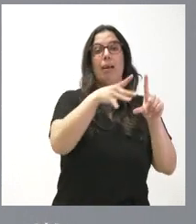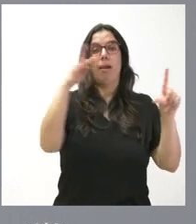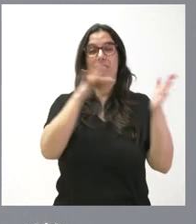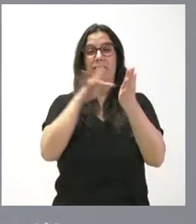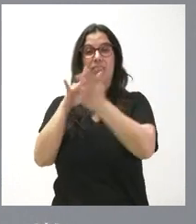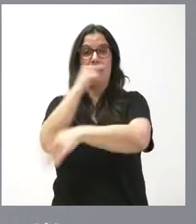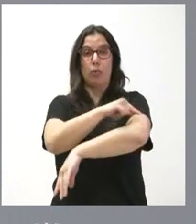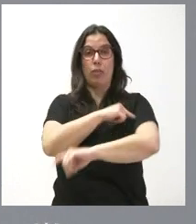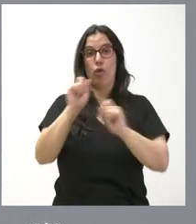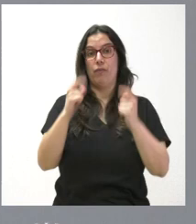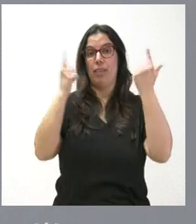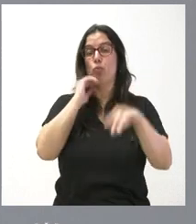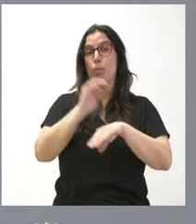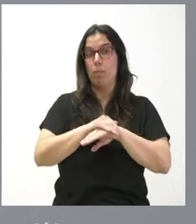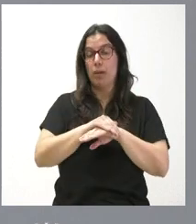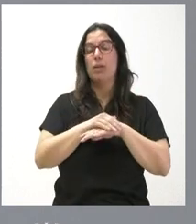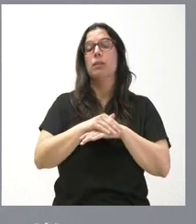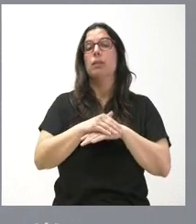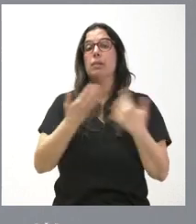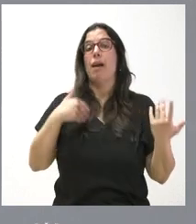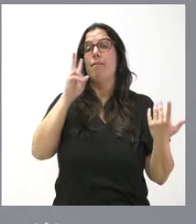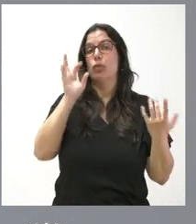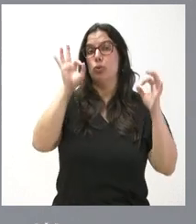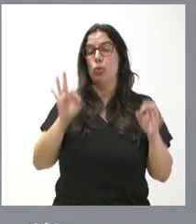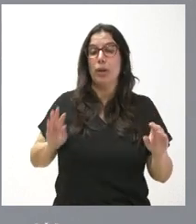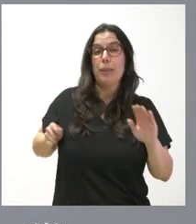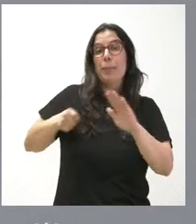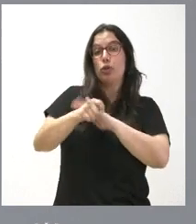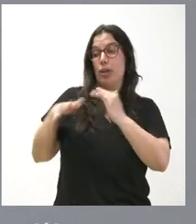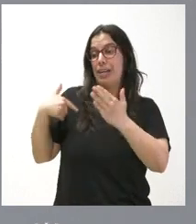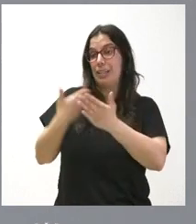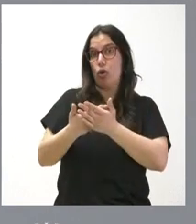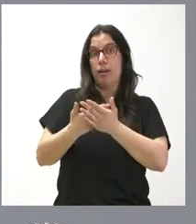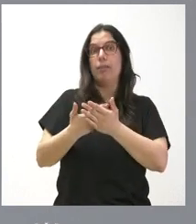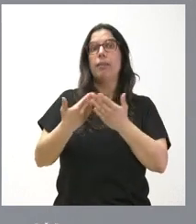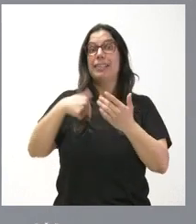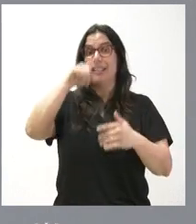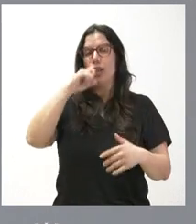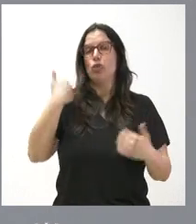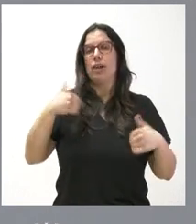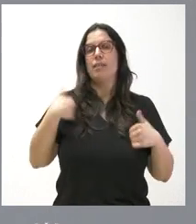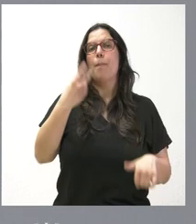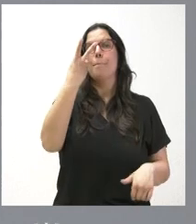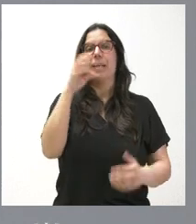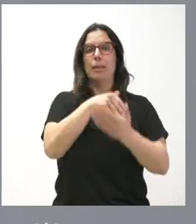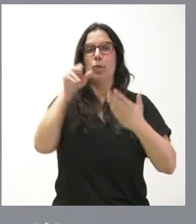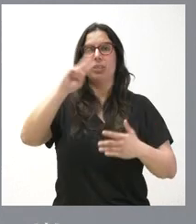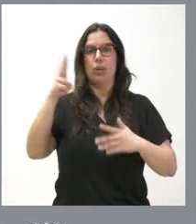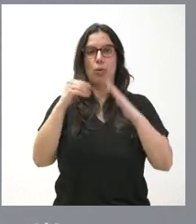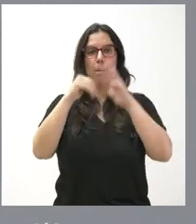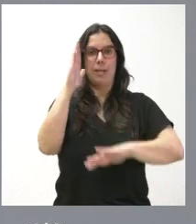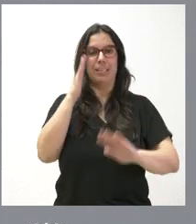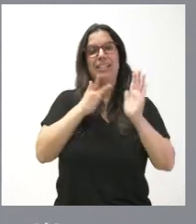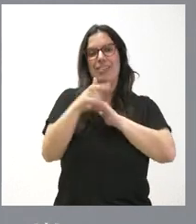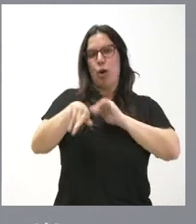vacunaciones de la Junta de Castilla y León, habrán visto que la inversión en lo que llevamos de año supera ya los 20 millones de euros. No va a ser la última